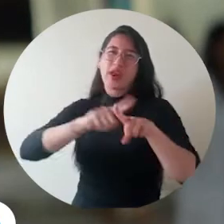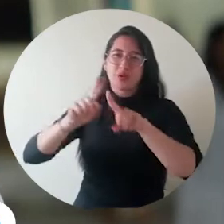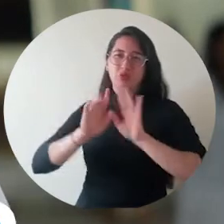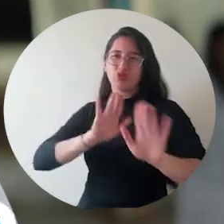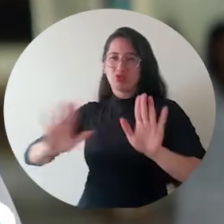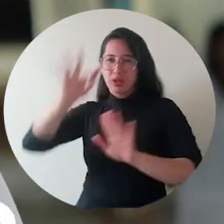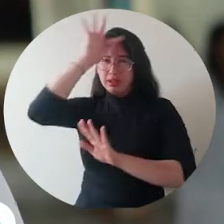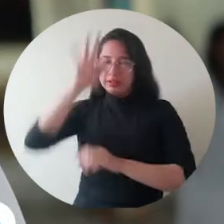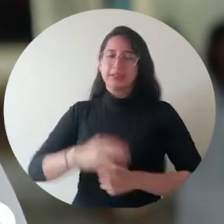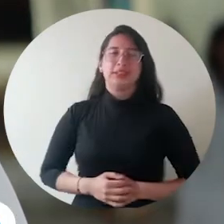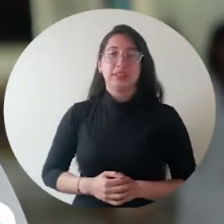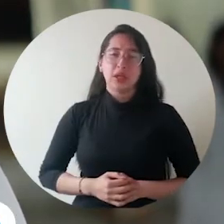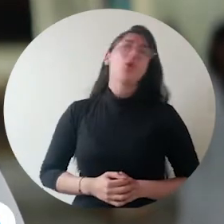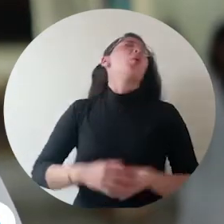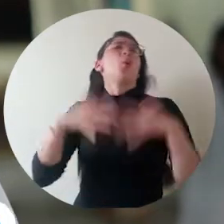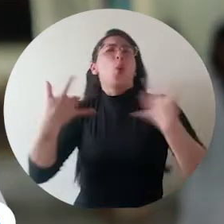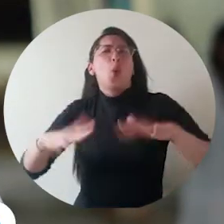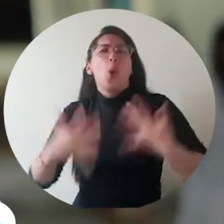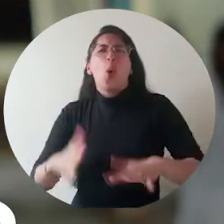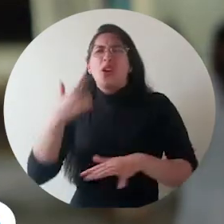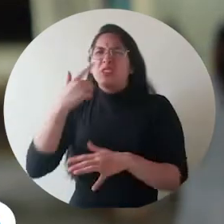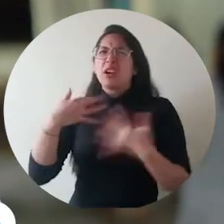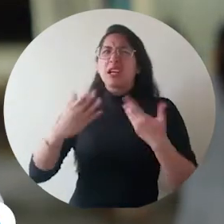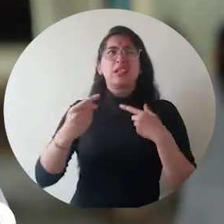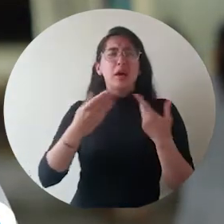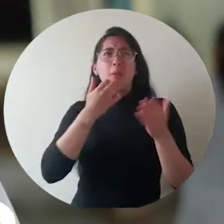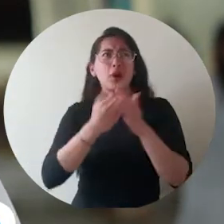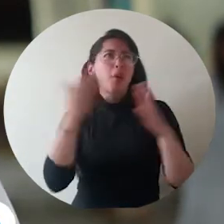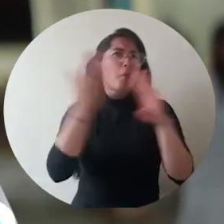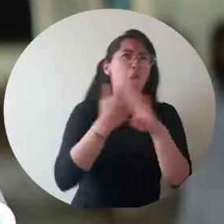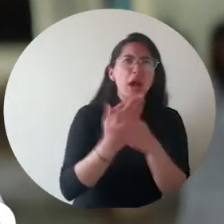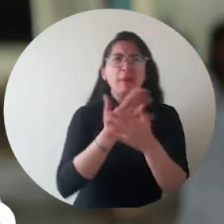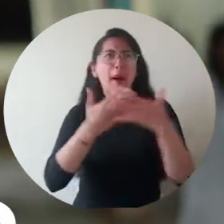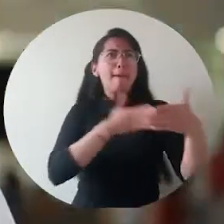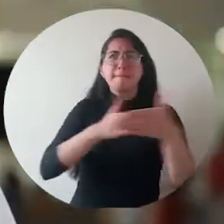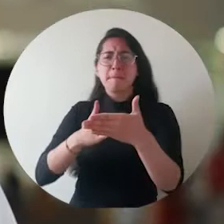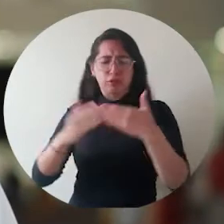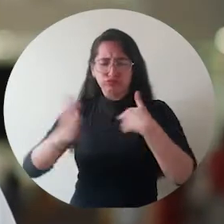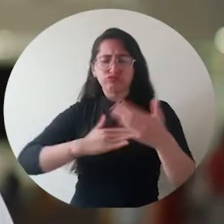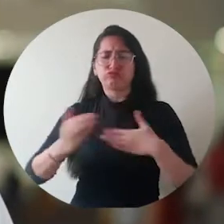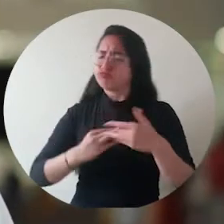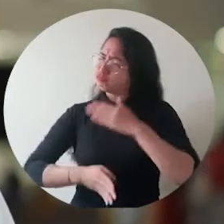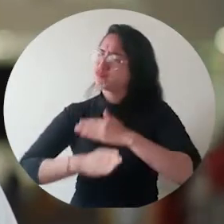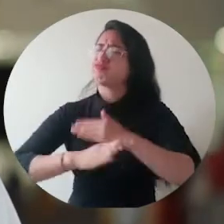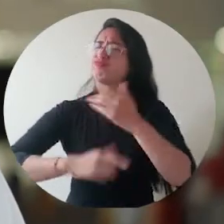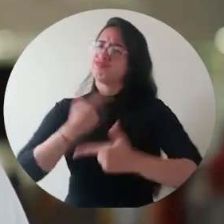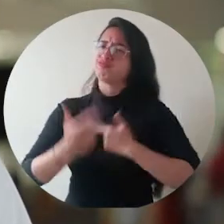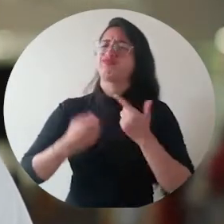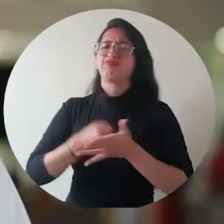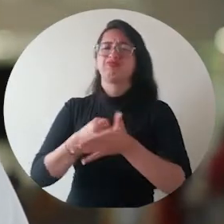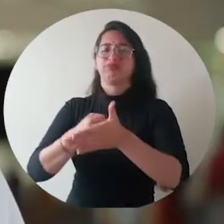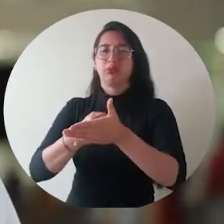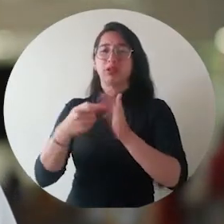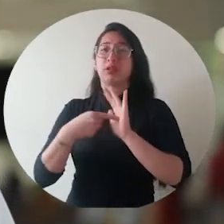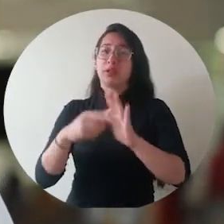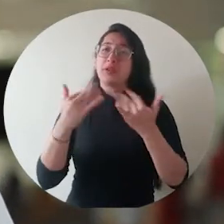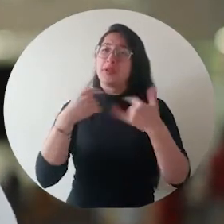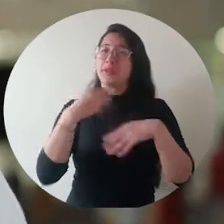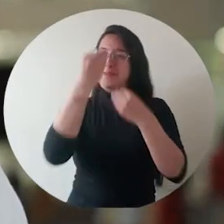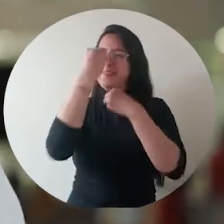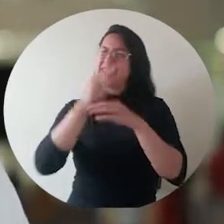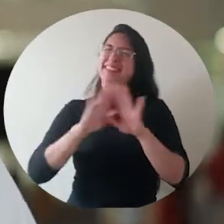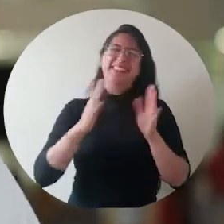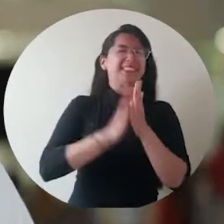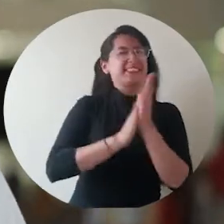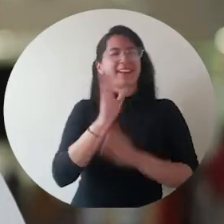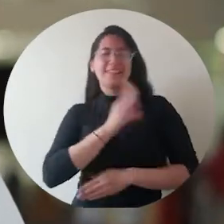personas perseverantes durante toda la carrera y que jamás nos rendimos durante todas las adversidades. Confío en los conocimientos adquiridos aquí en mi periodo